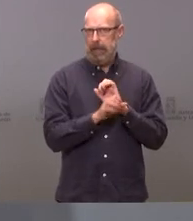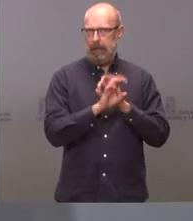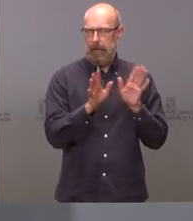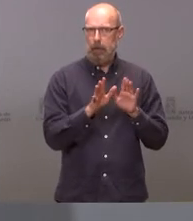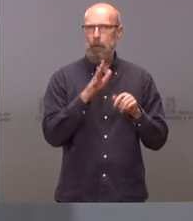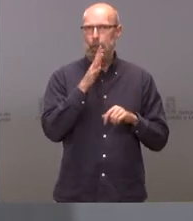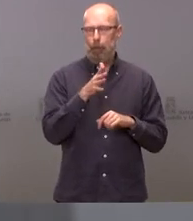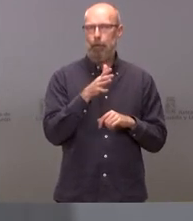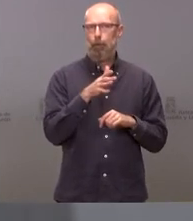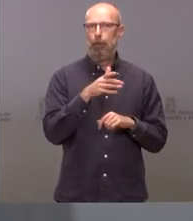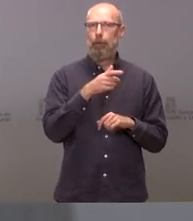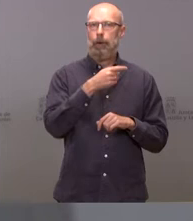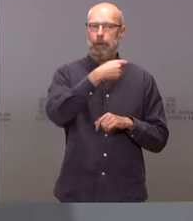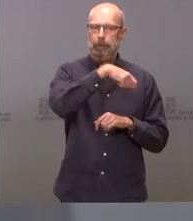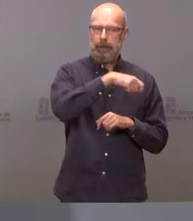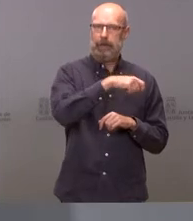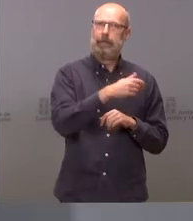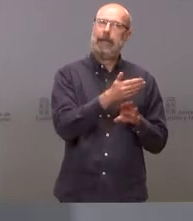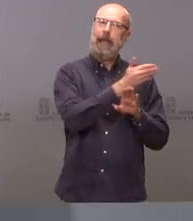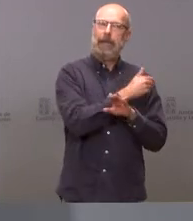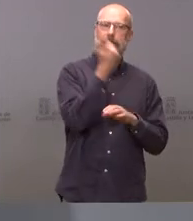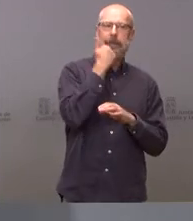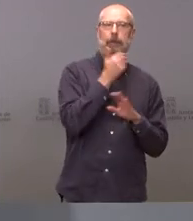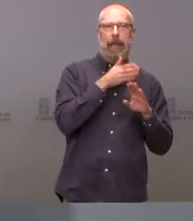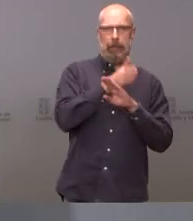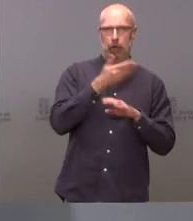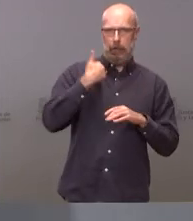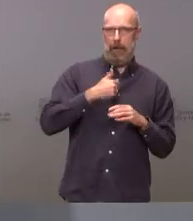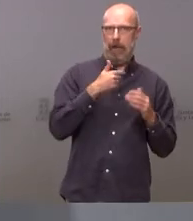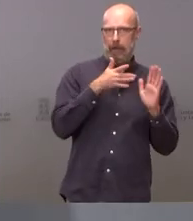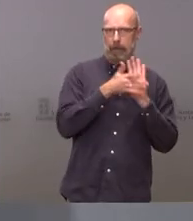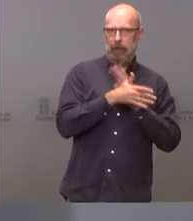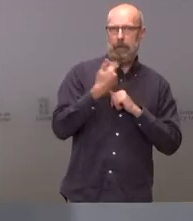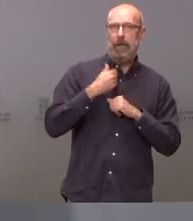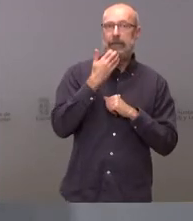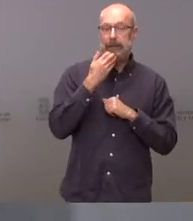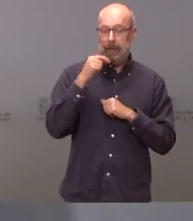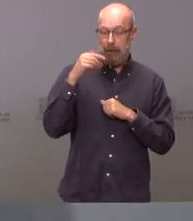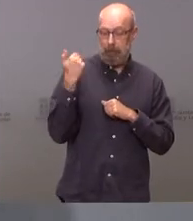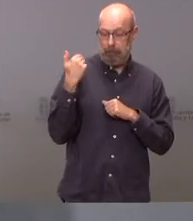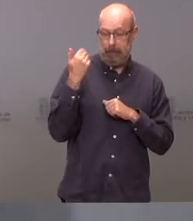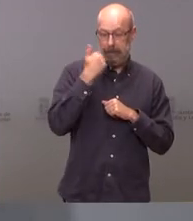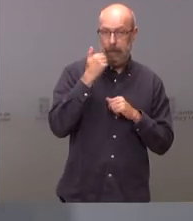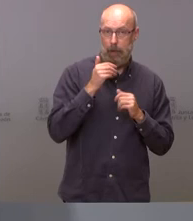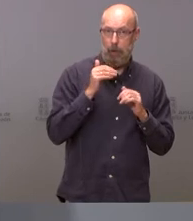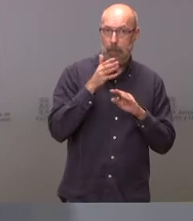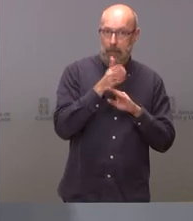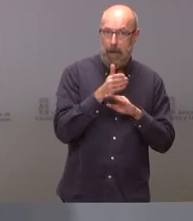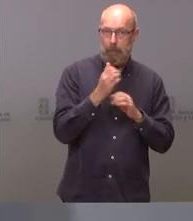presidente ha ido el sábado anterior y no este porque si va este igual no le dejan entrar una bajada